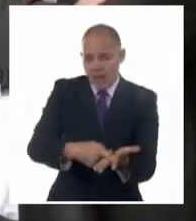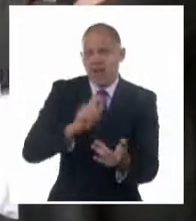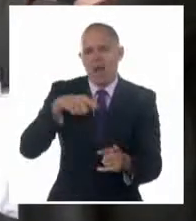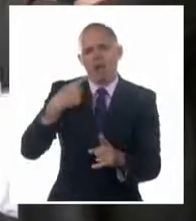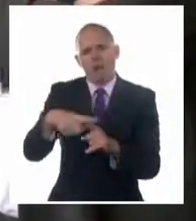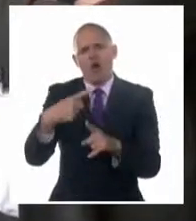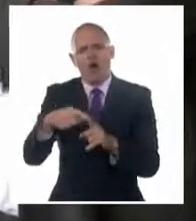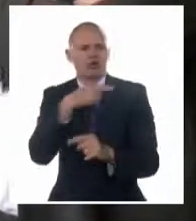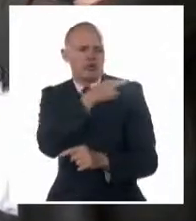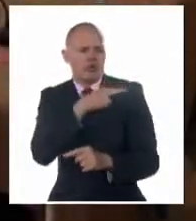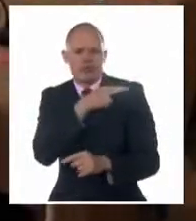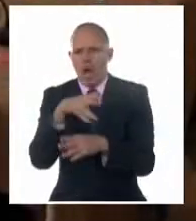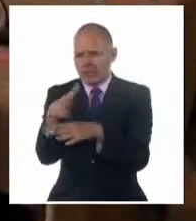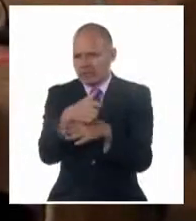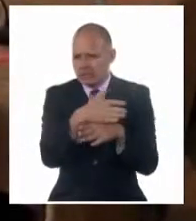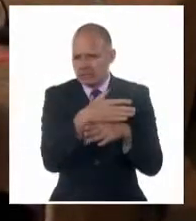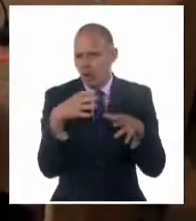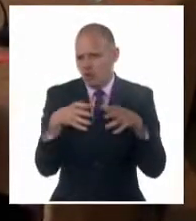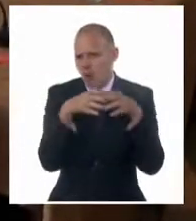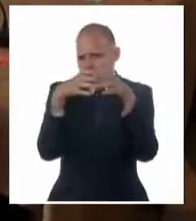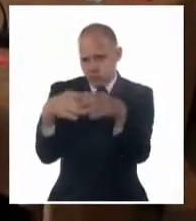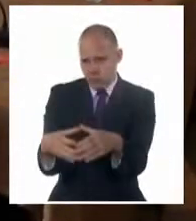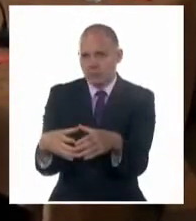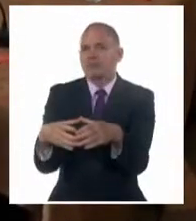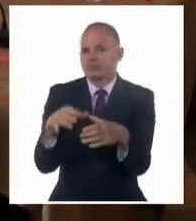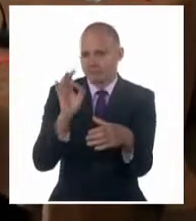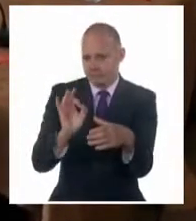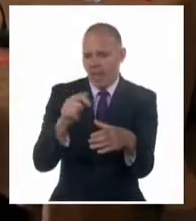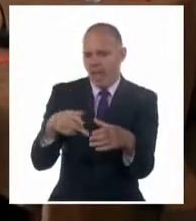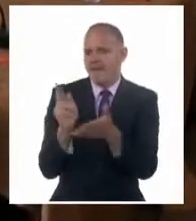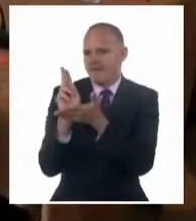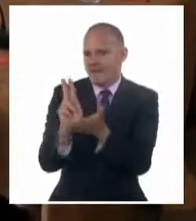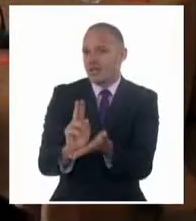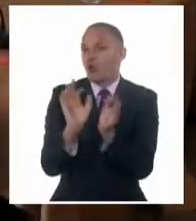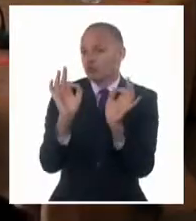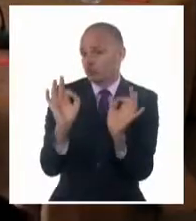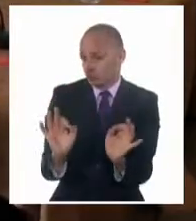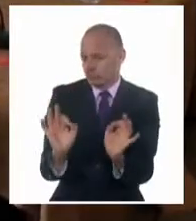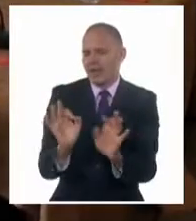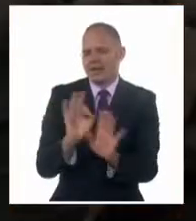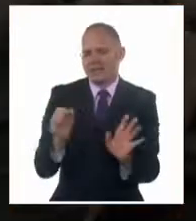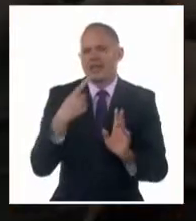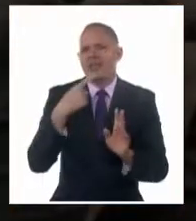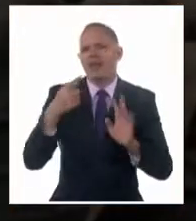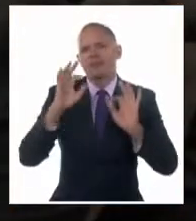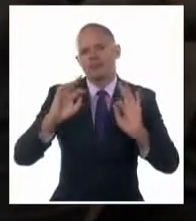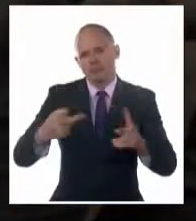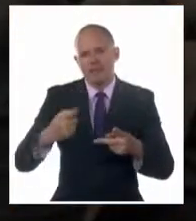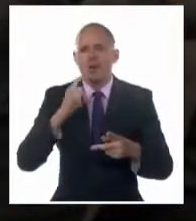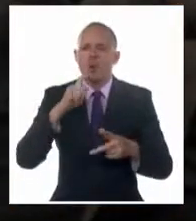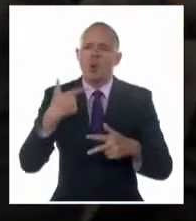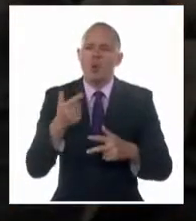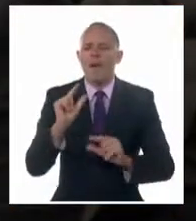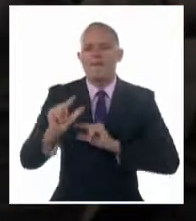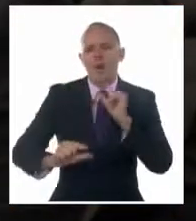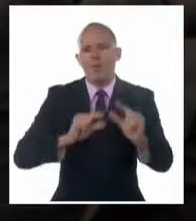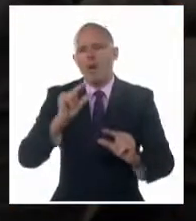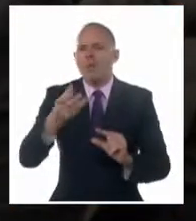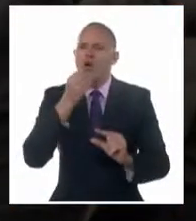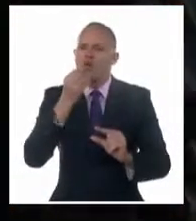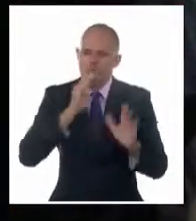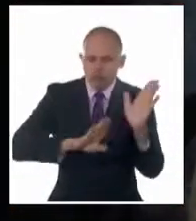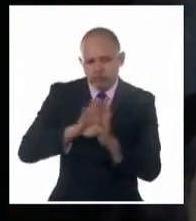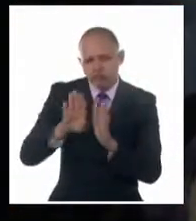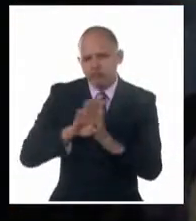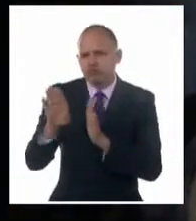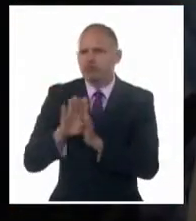de varias carteras que integran la delegación cubana en esta visita oficial, ratificó la convicción de avanzar con paso firme y seguro